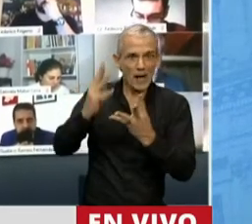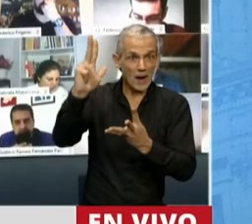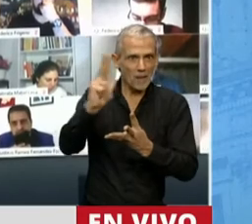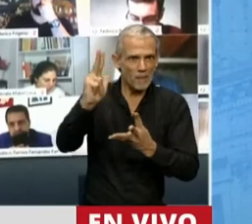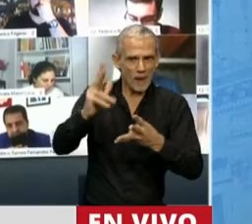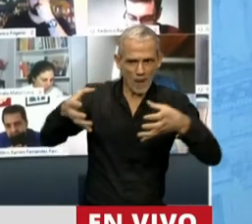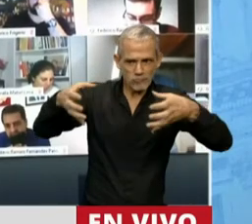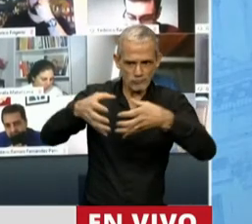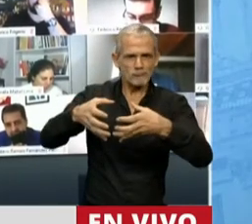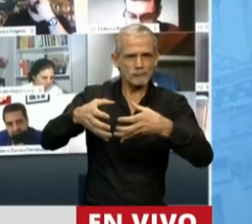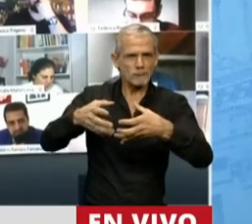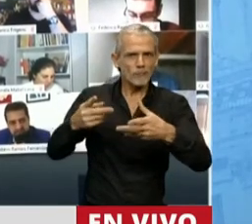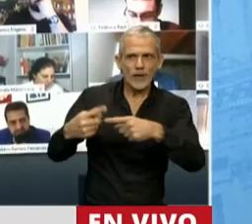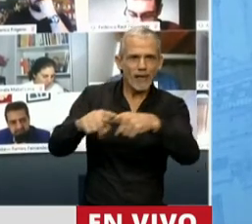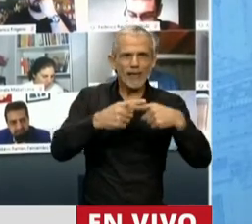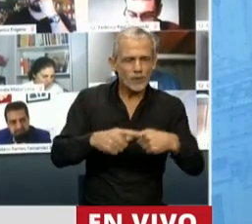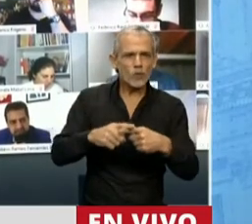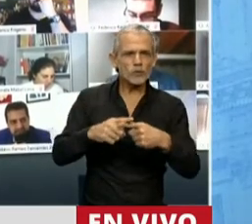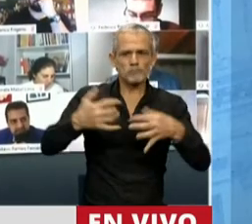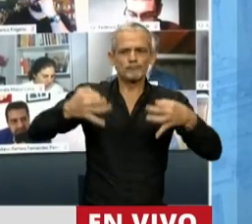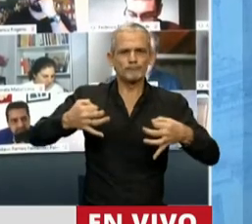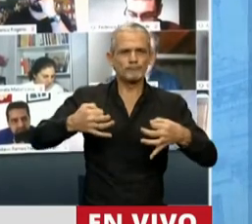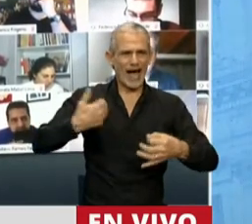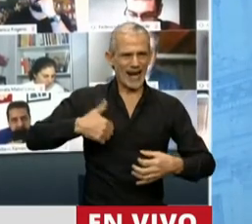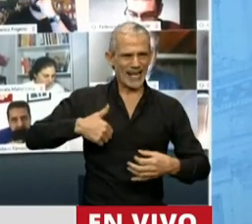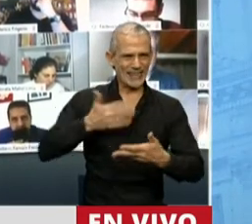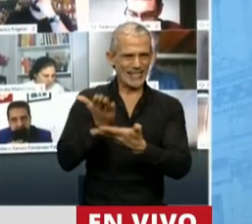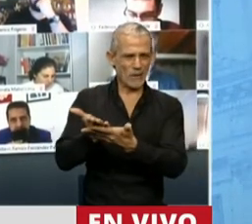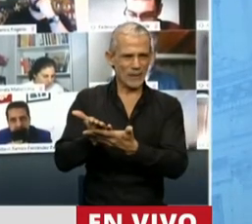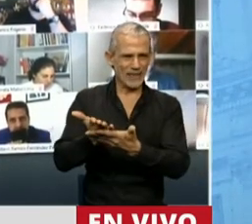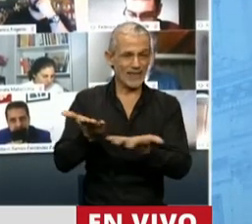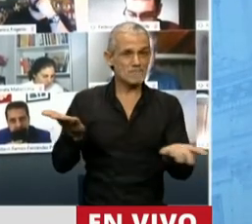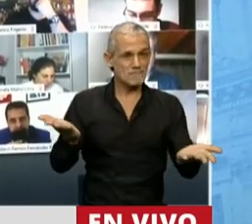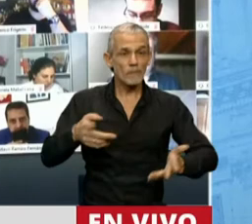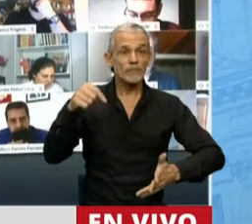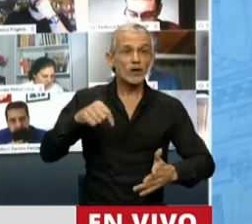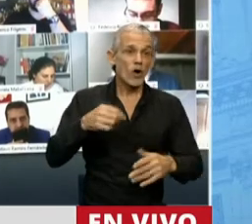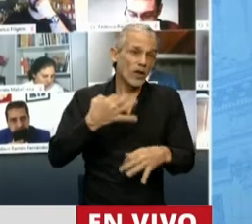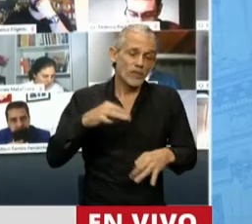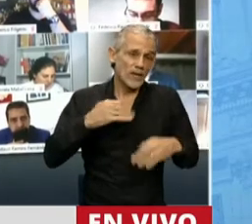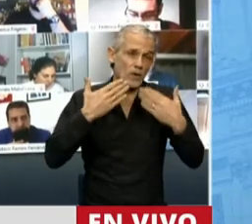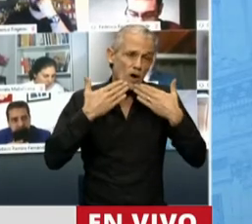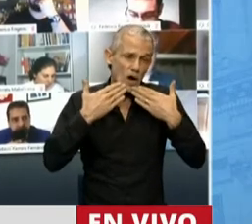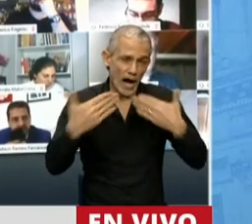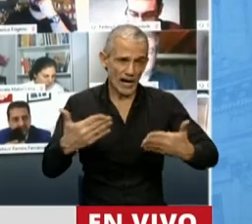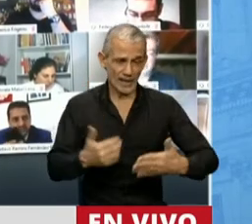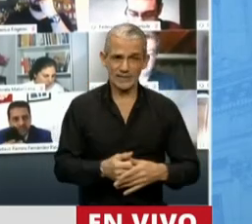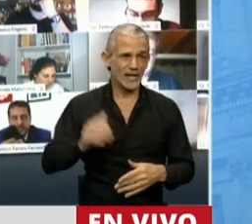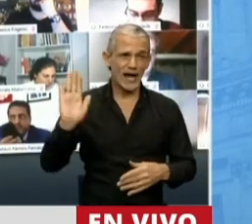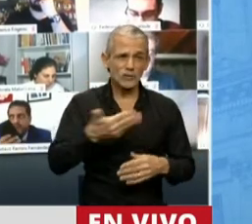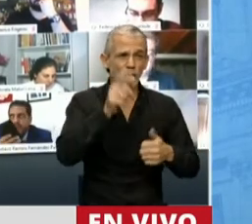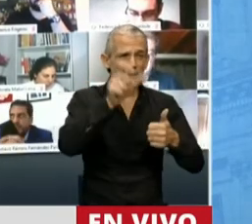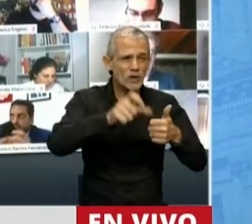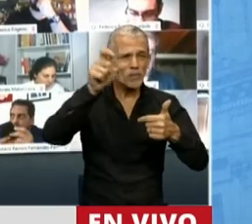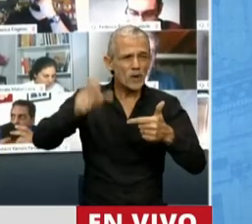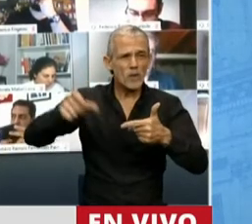discutir que era justo lo que estaba planteando Argentina. Uno sería muy injusto que no agradezca a todas estas